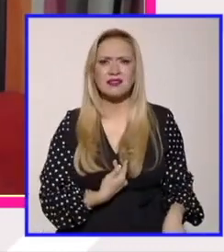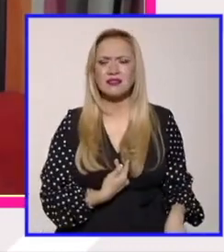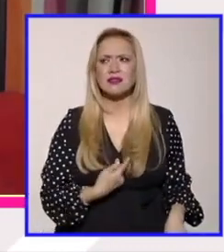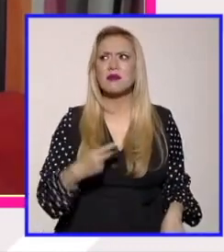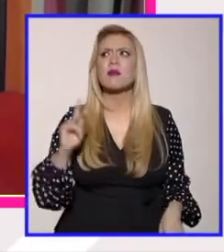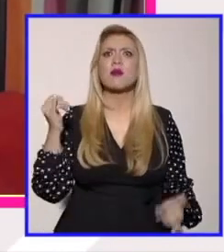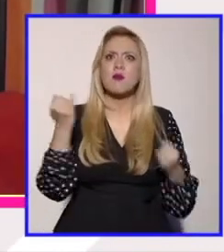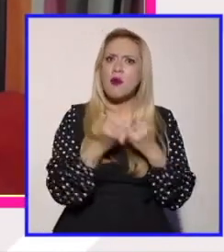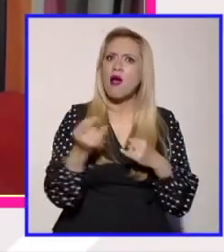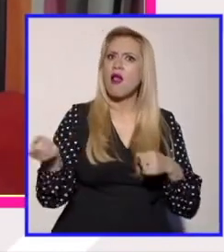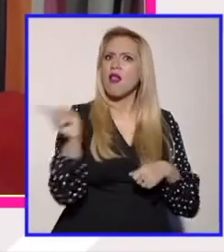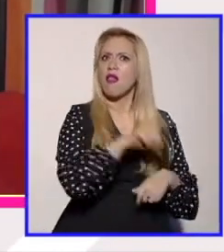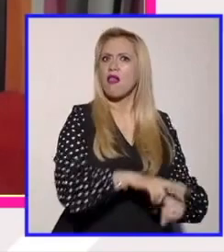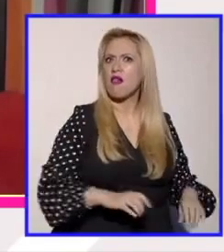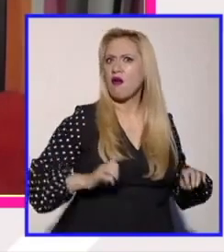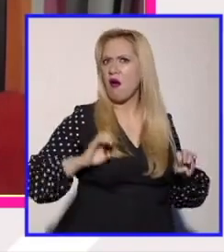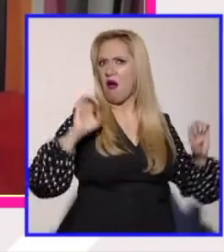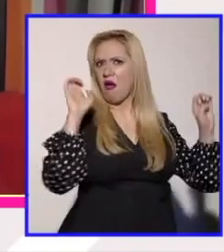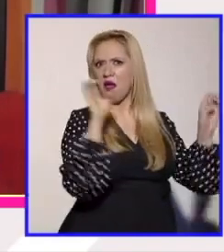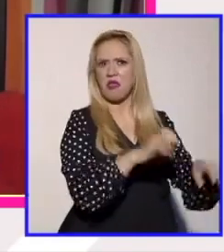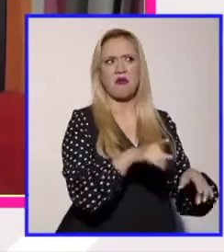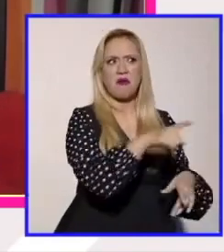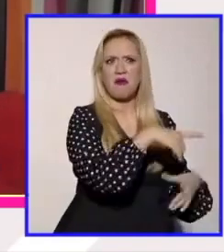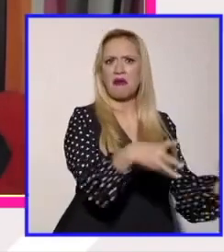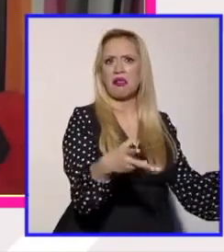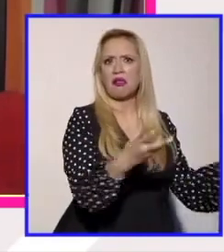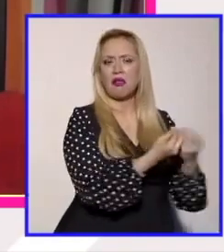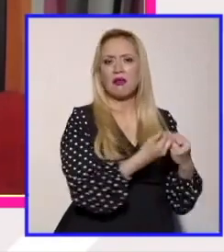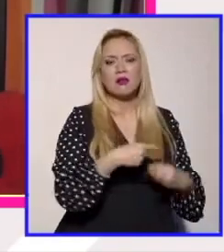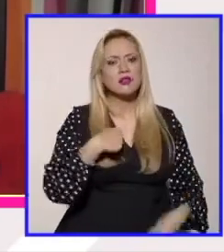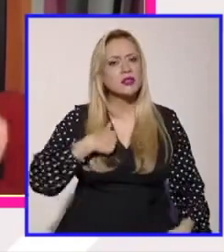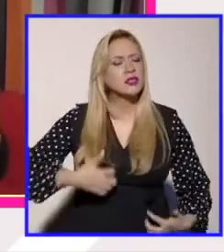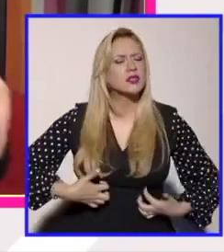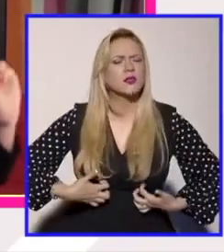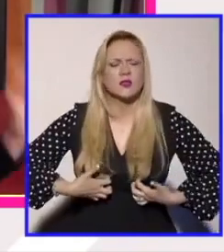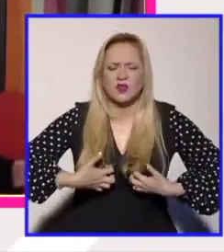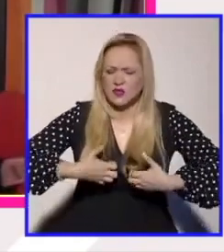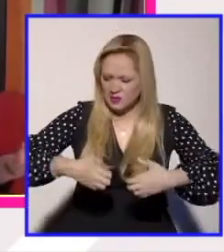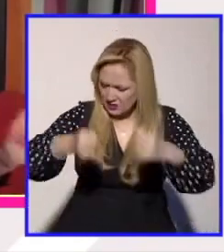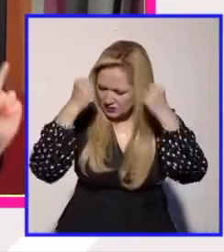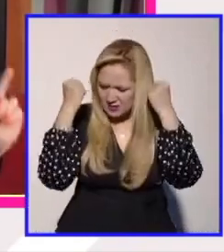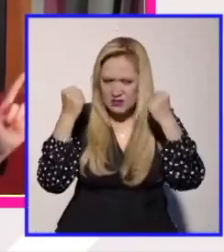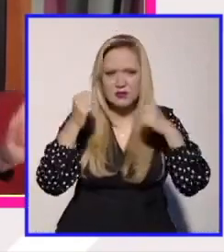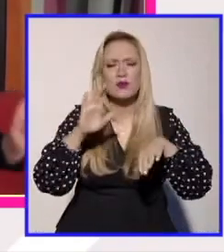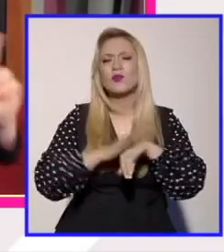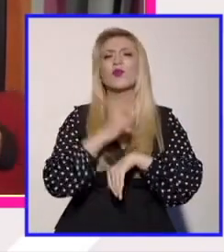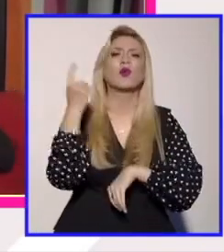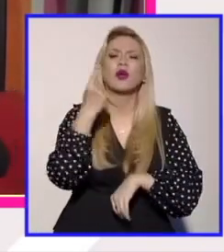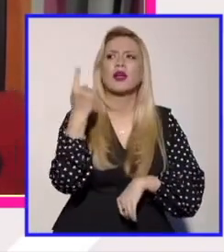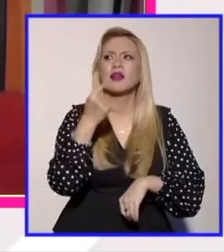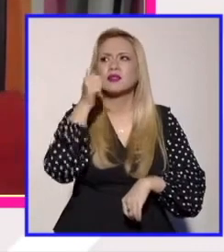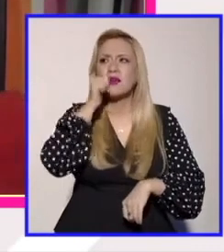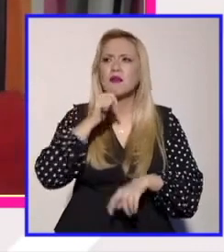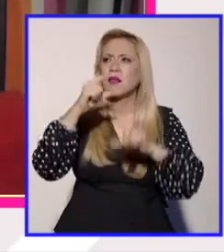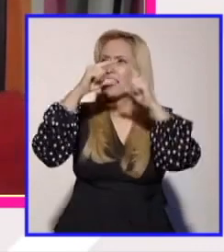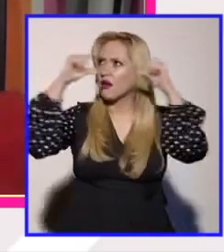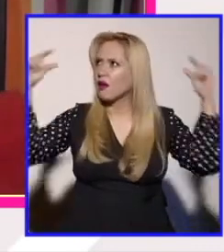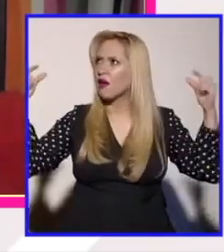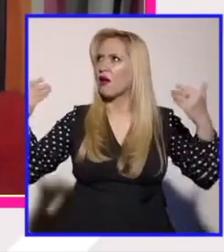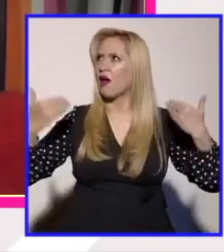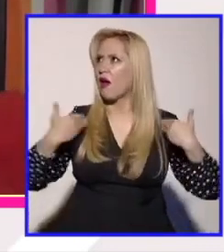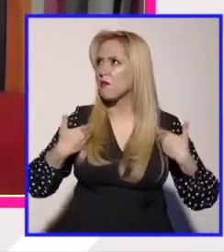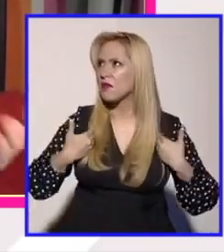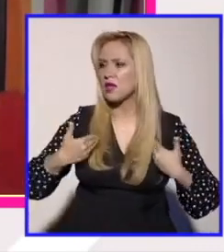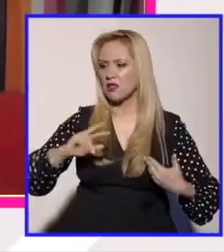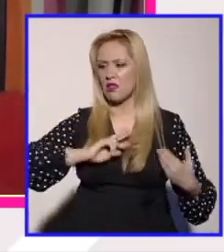rabia me da es que las posiciones antitrans refuerzan los estereotipos de género. Y me da rabia porque de esto nos culpan a nosotras.